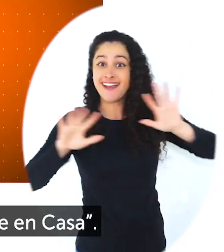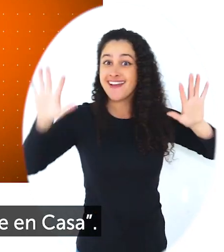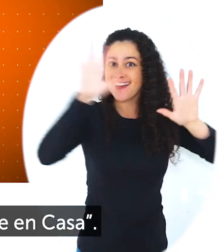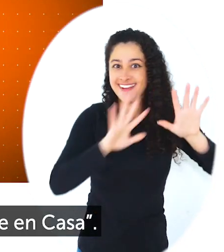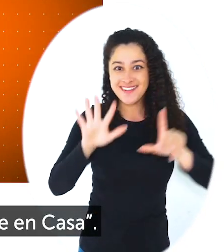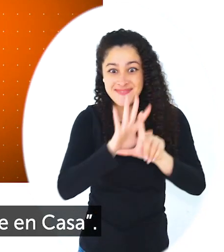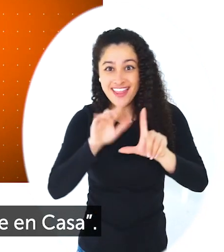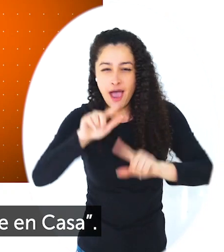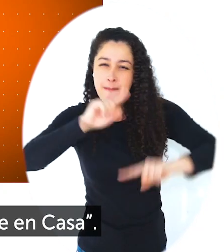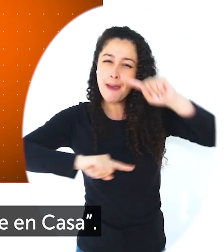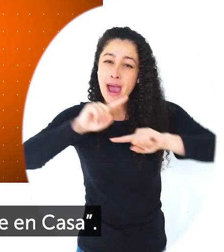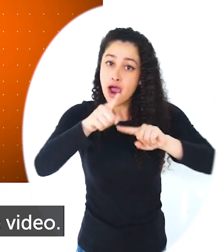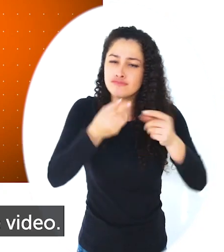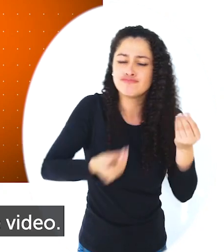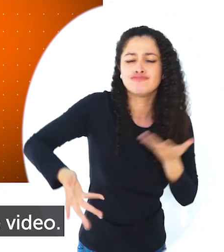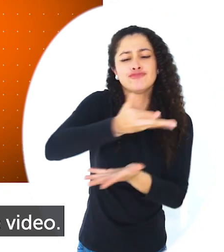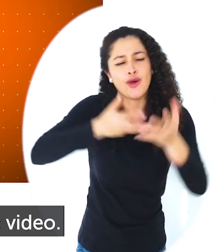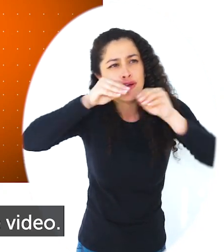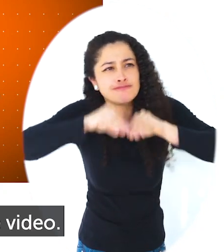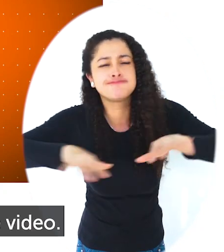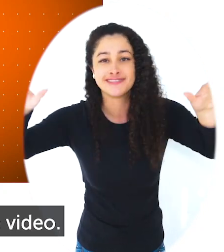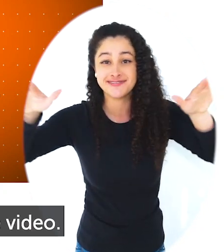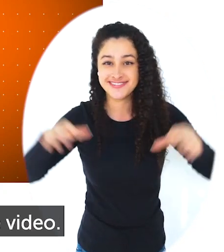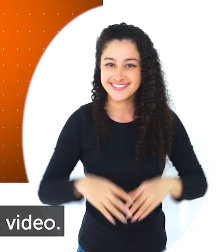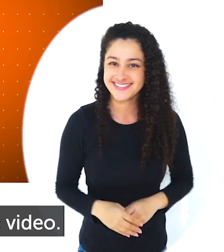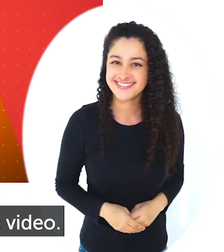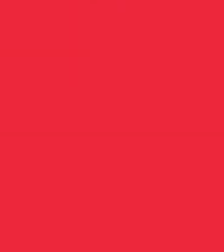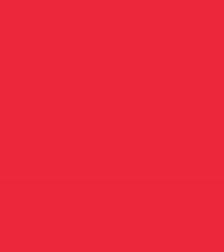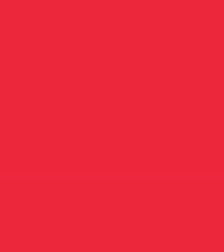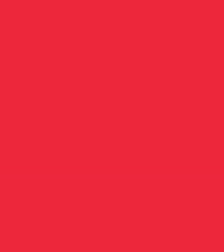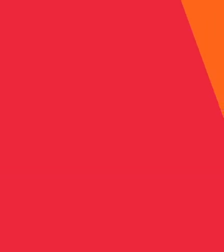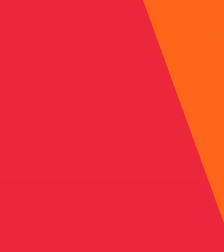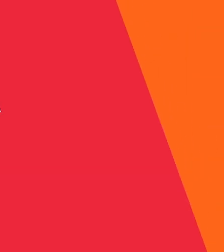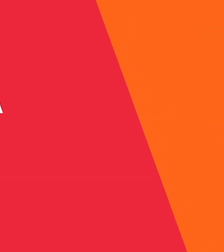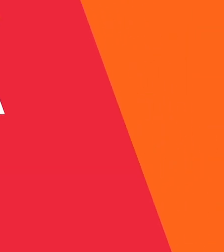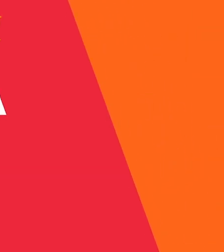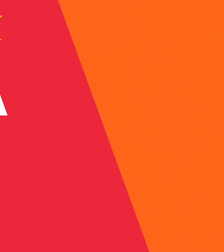de Aprende en Casa. Ayúdanos a compartir este video.